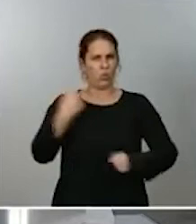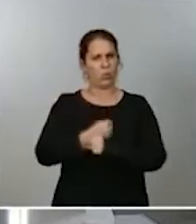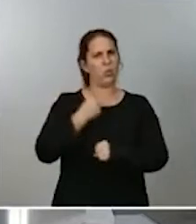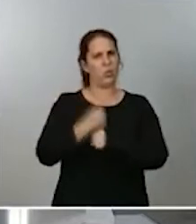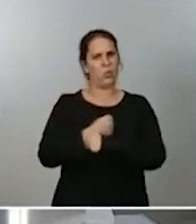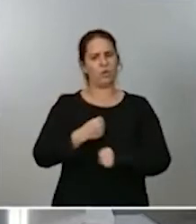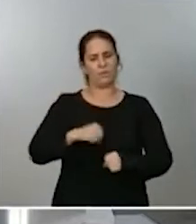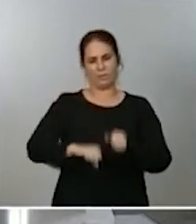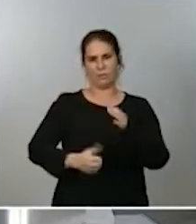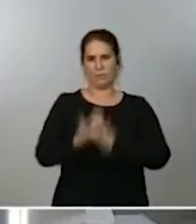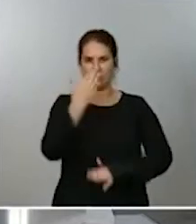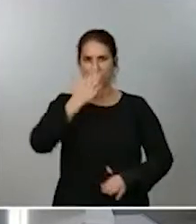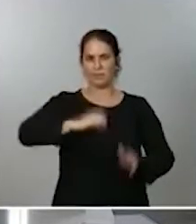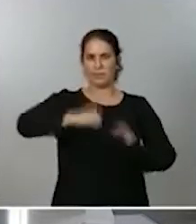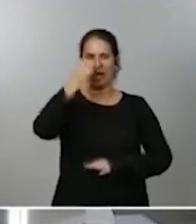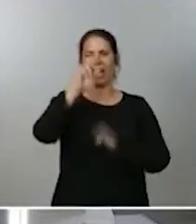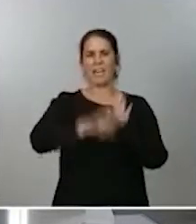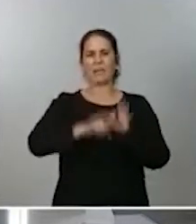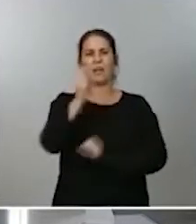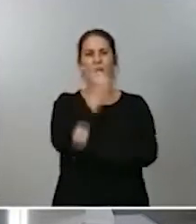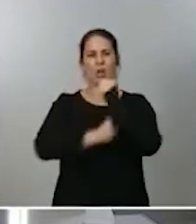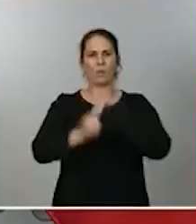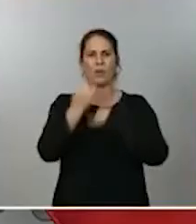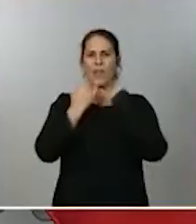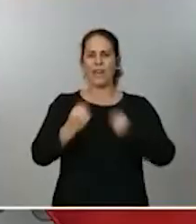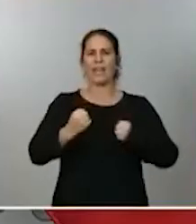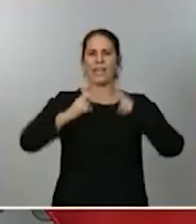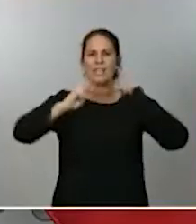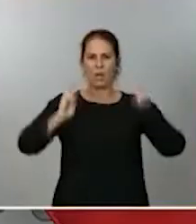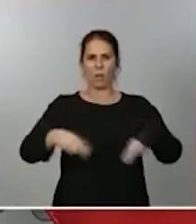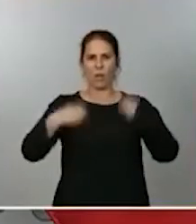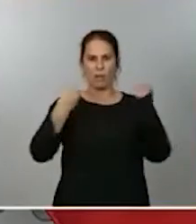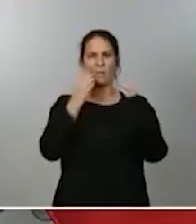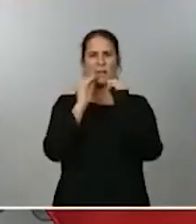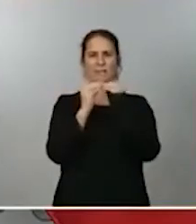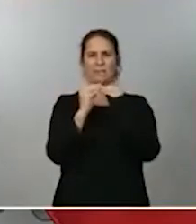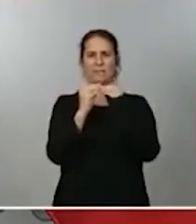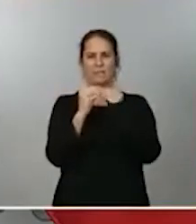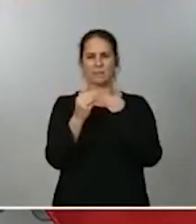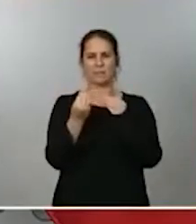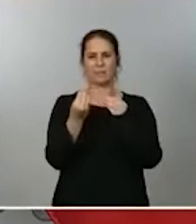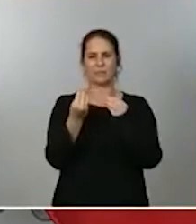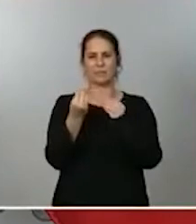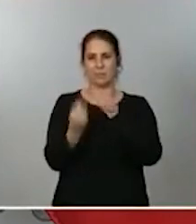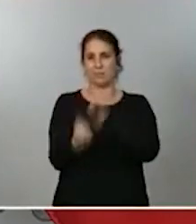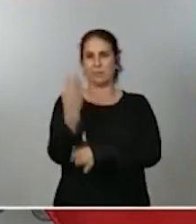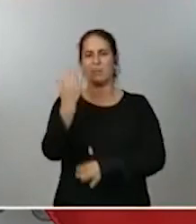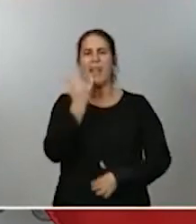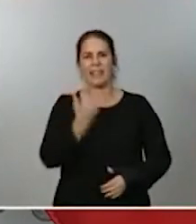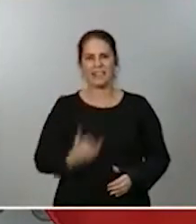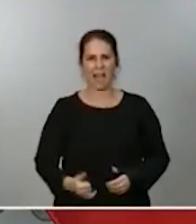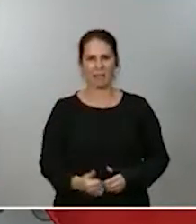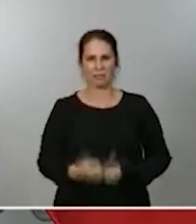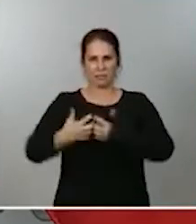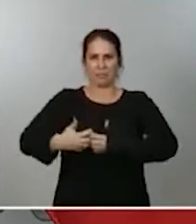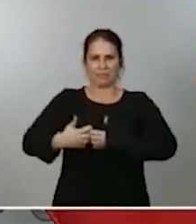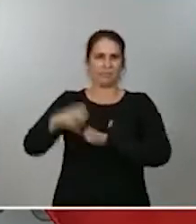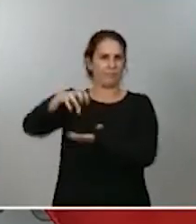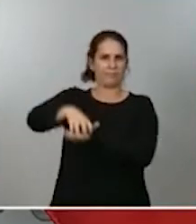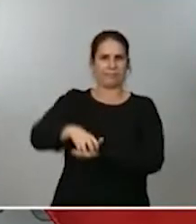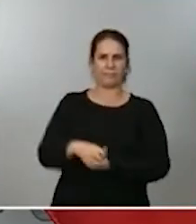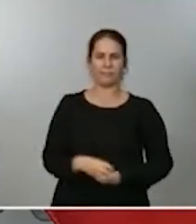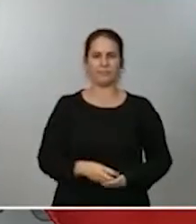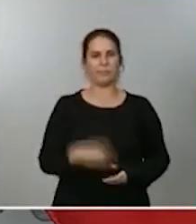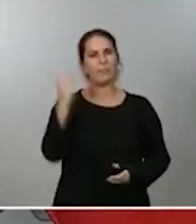que regula las energías renovables para instalaciones de generación eléctrica. Saben que vivimos un momento en el que